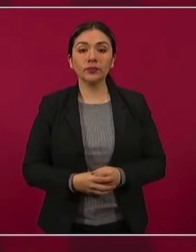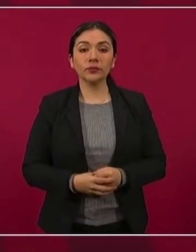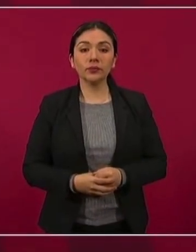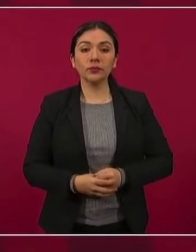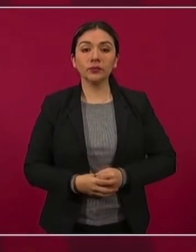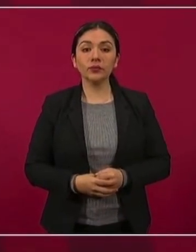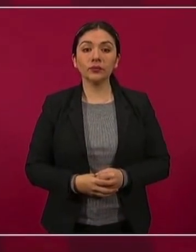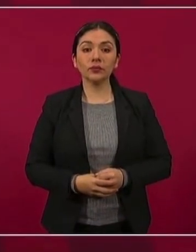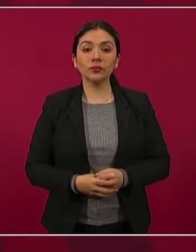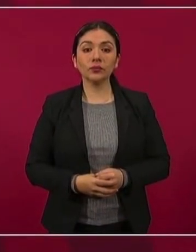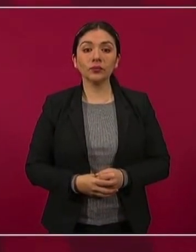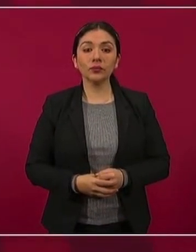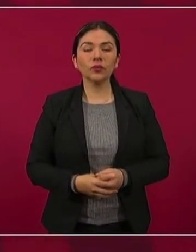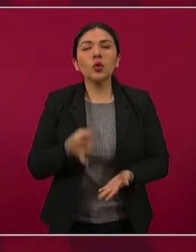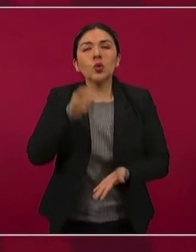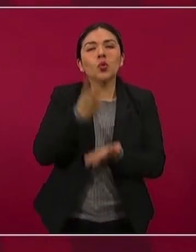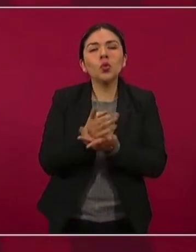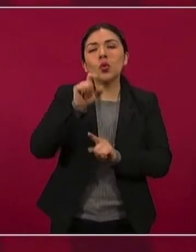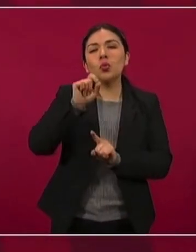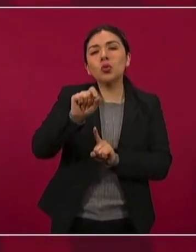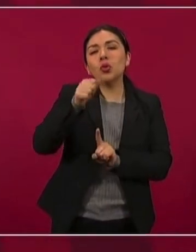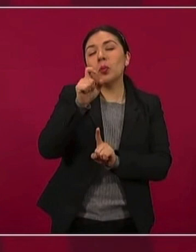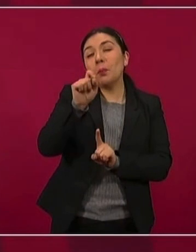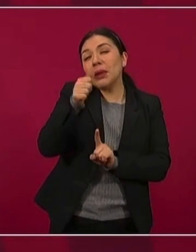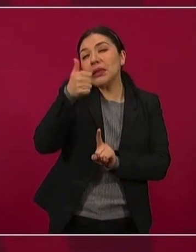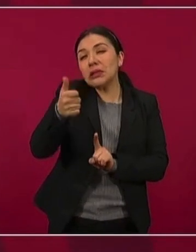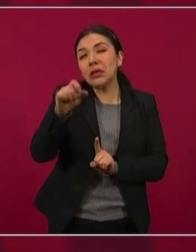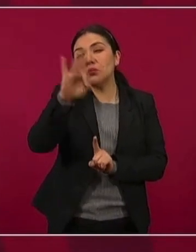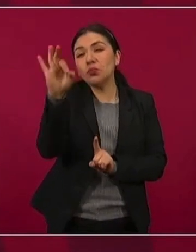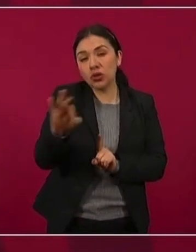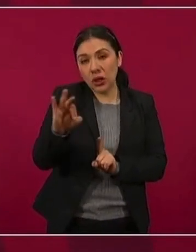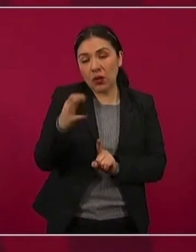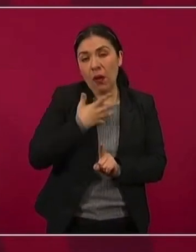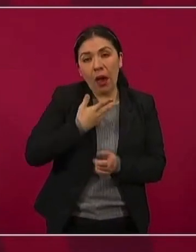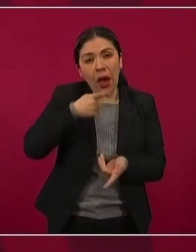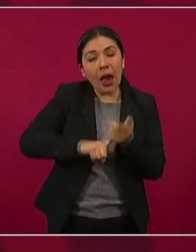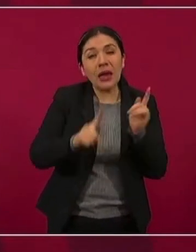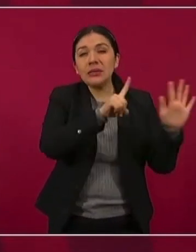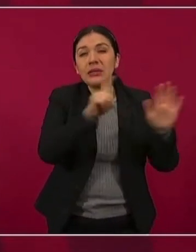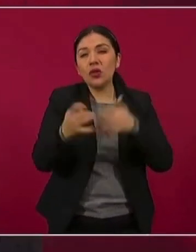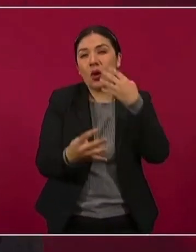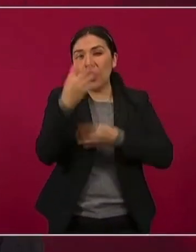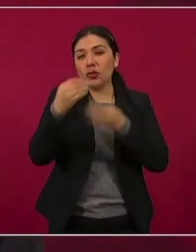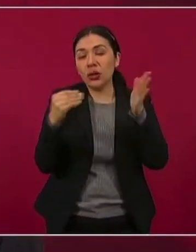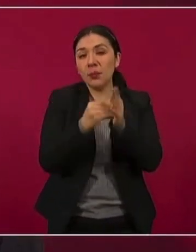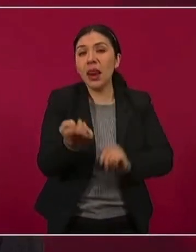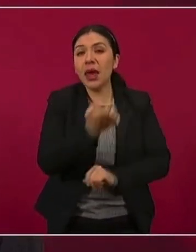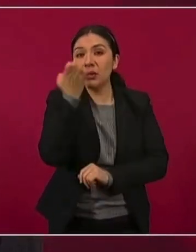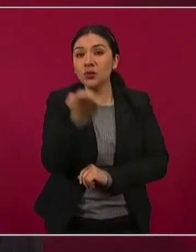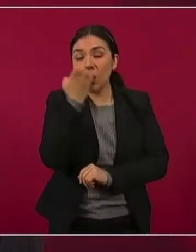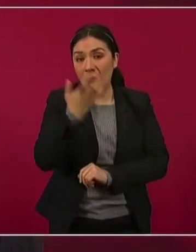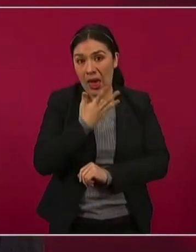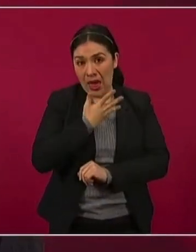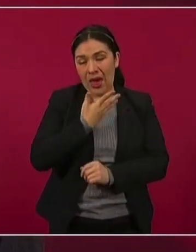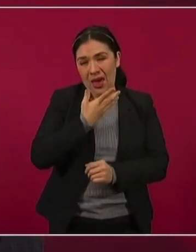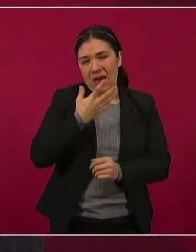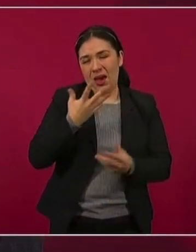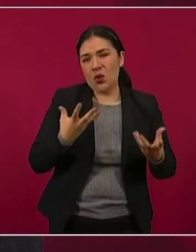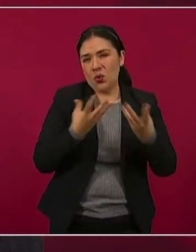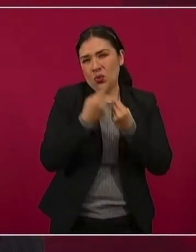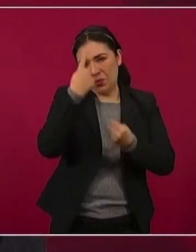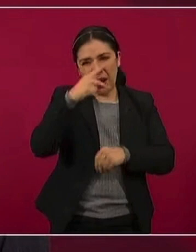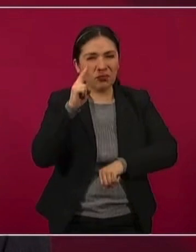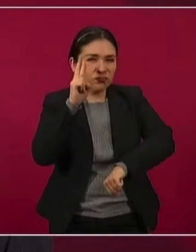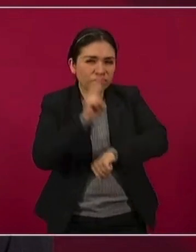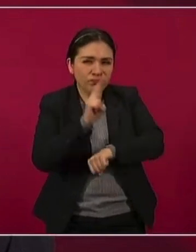muestra que solamente 0.26 por ciento de las más de 114 mil escuelas que participan en el sistema de